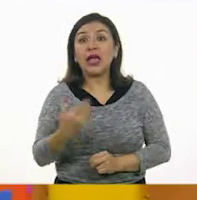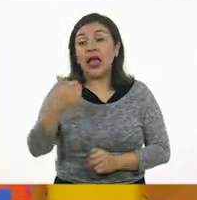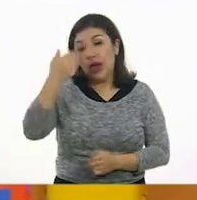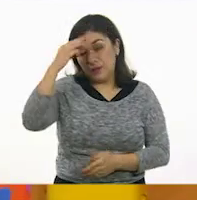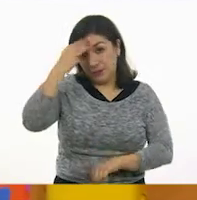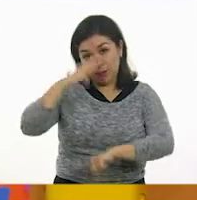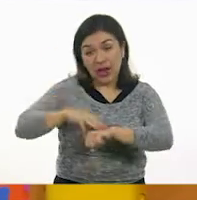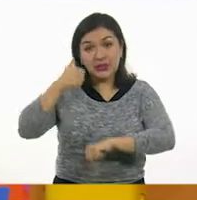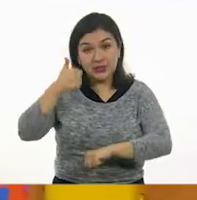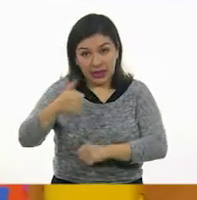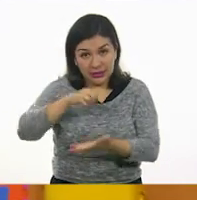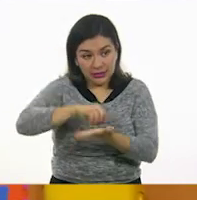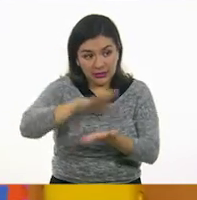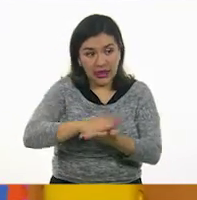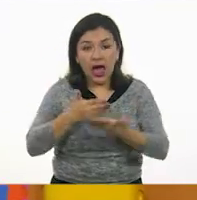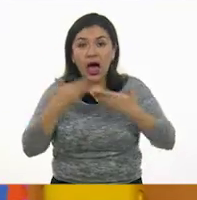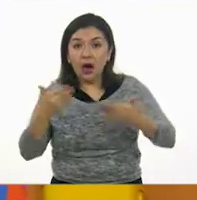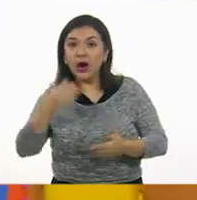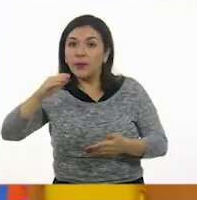Seis.